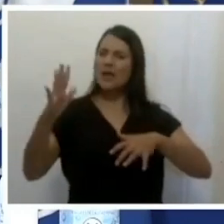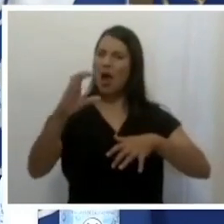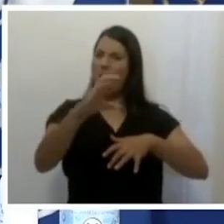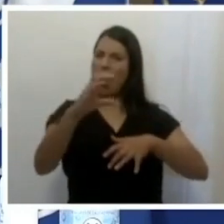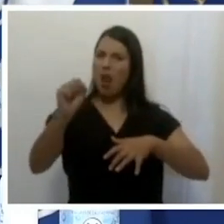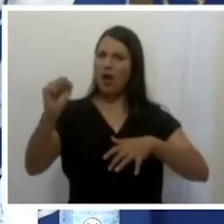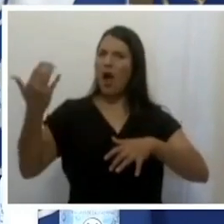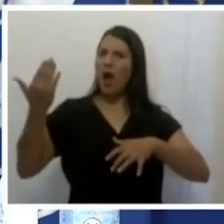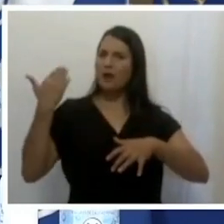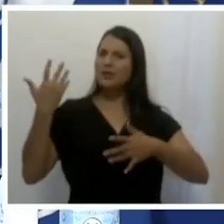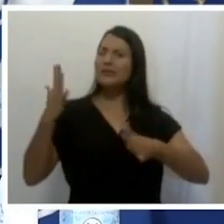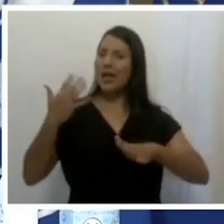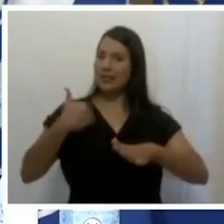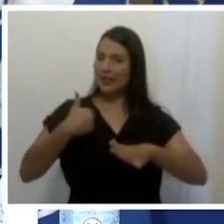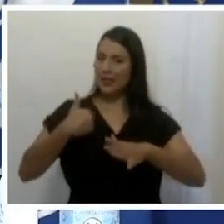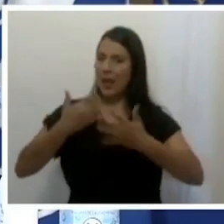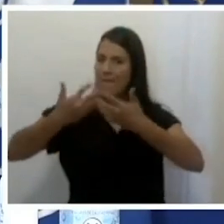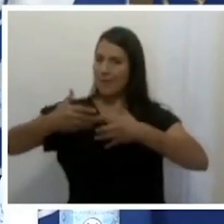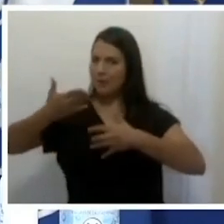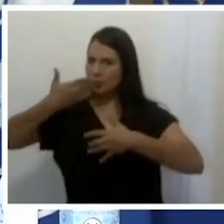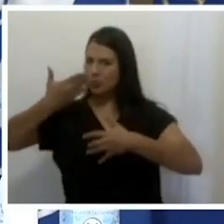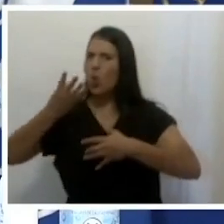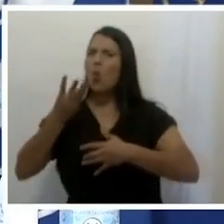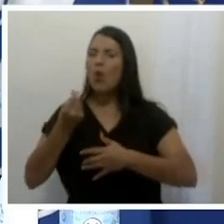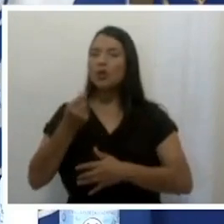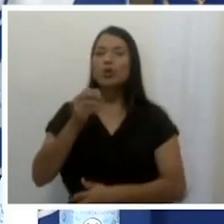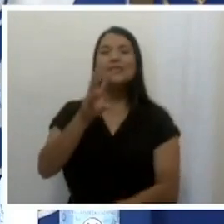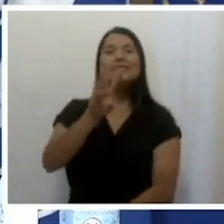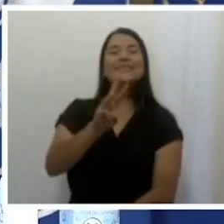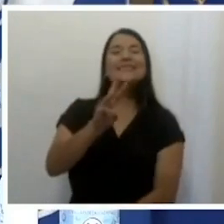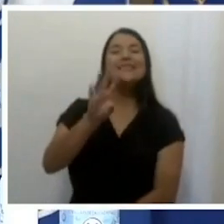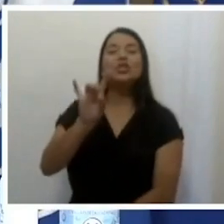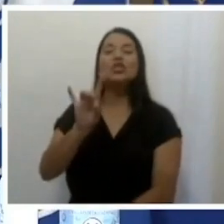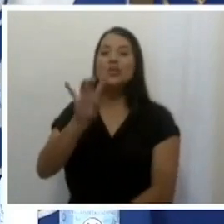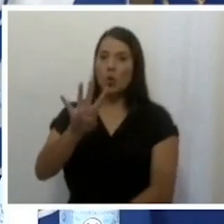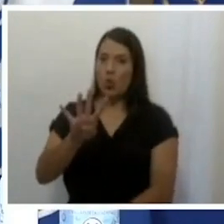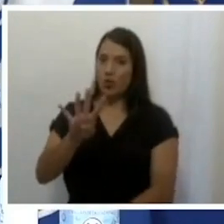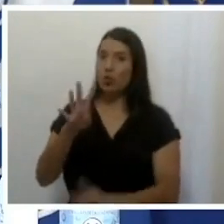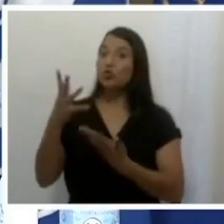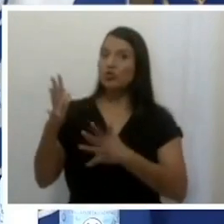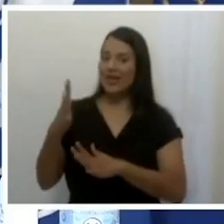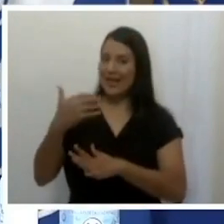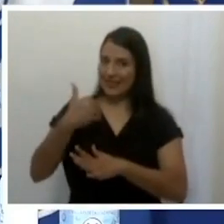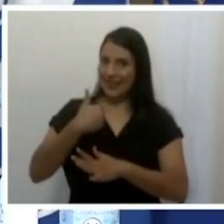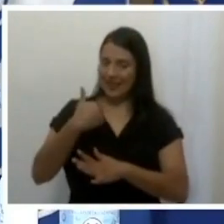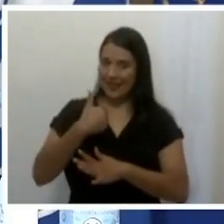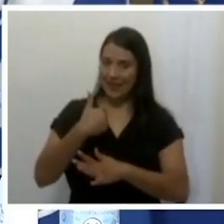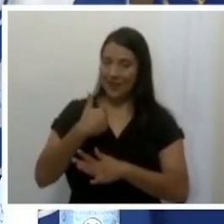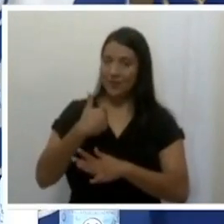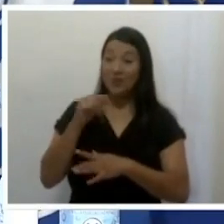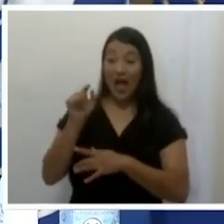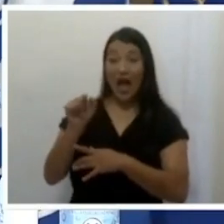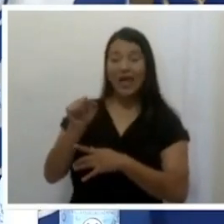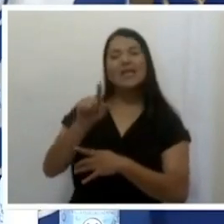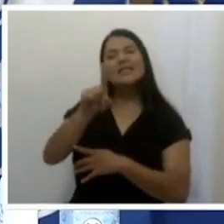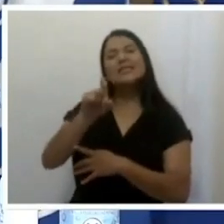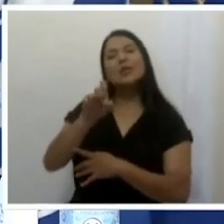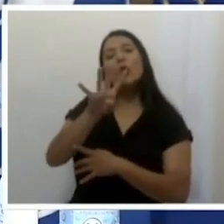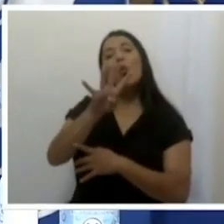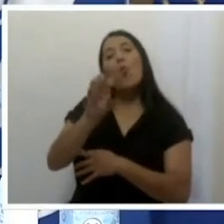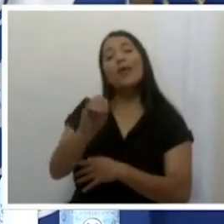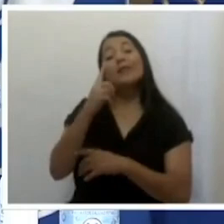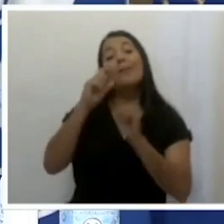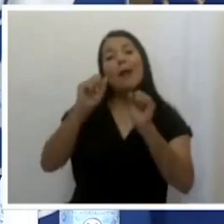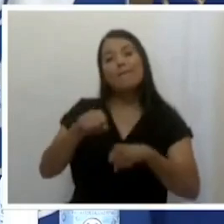Nosotros tenemos 684 ventiladores, de los cuales 140 son para transporte.